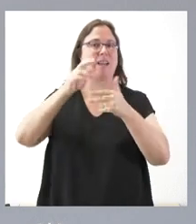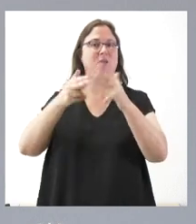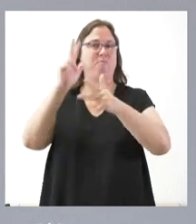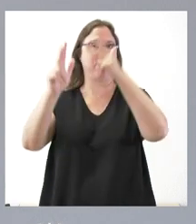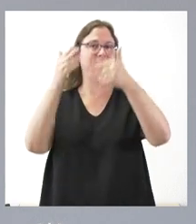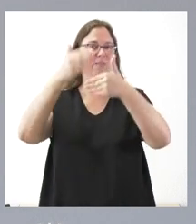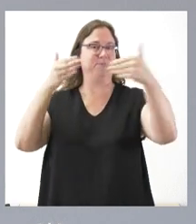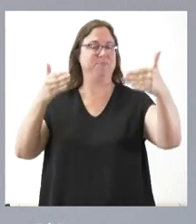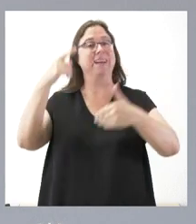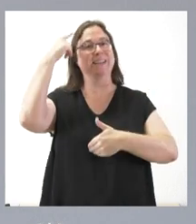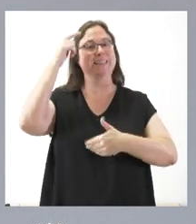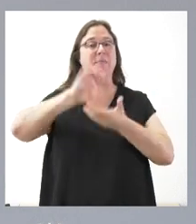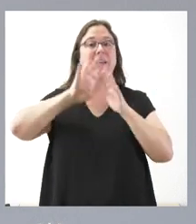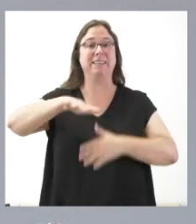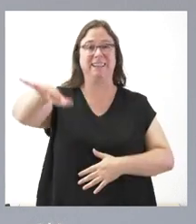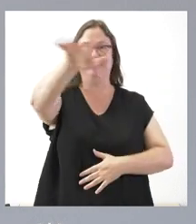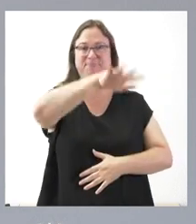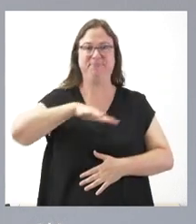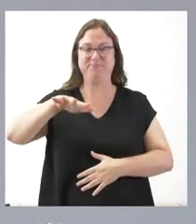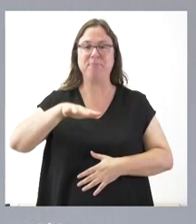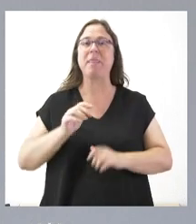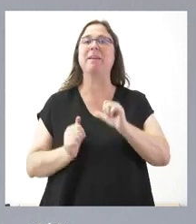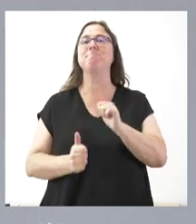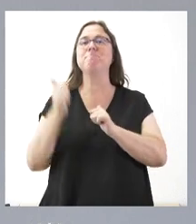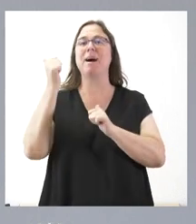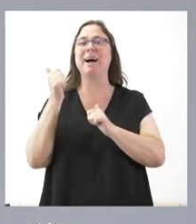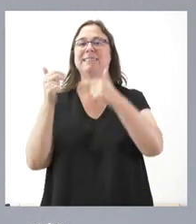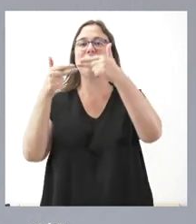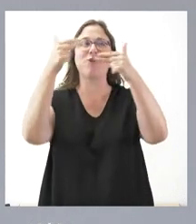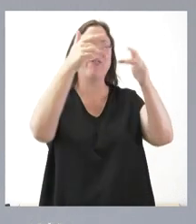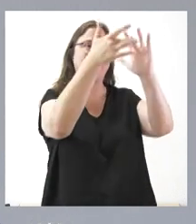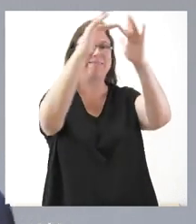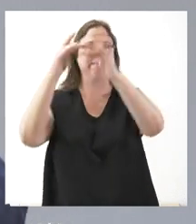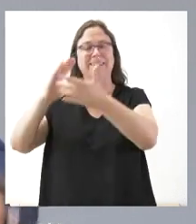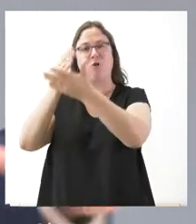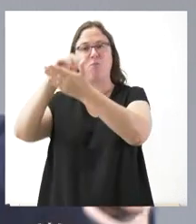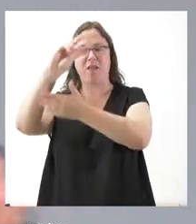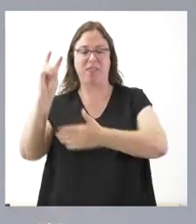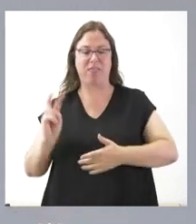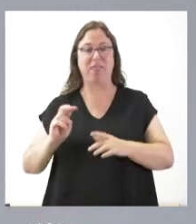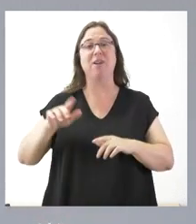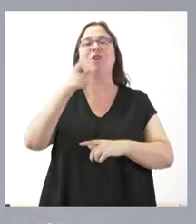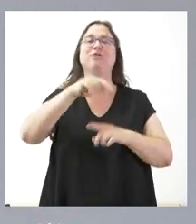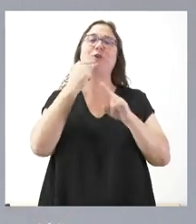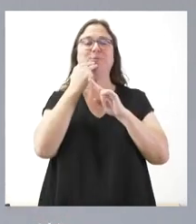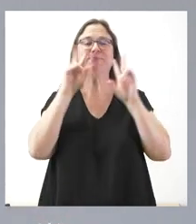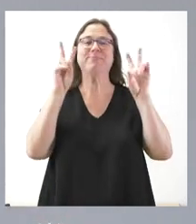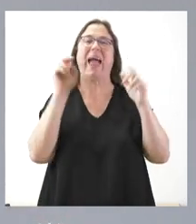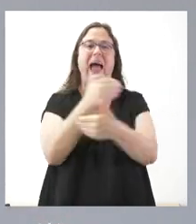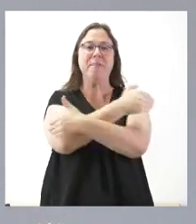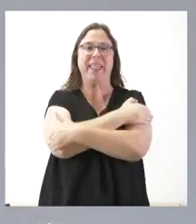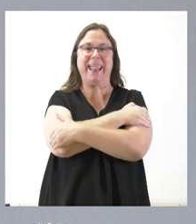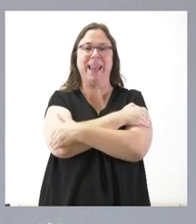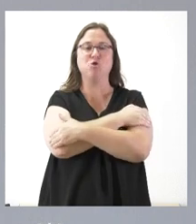que es la comunidad autónoma de España que tiene más relaciones limítrofes con otras comunidades autónomas. Estamos abrazados por nueve